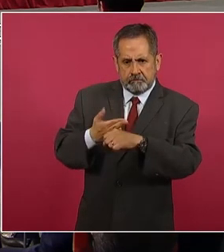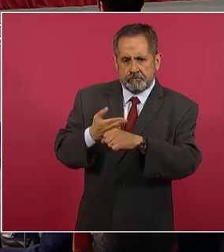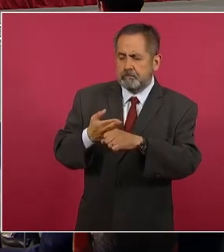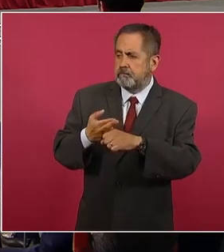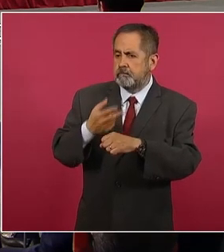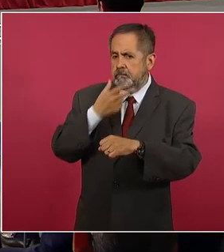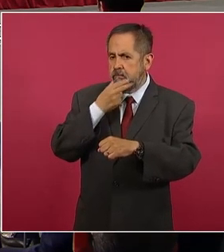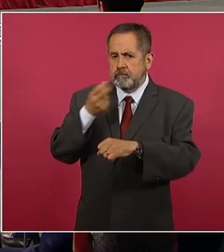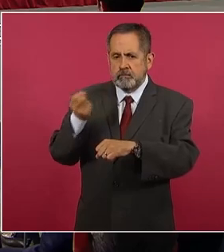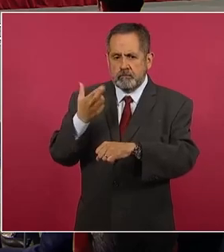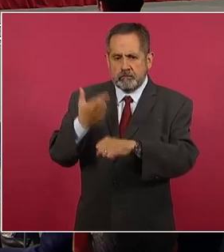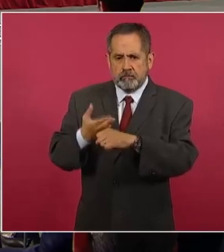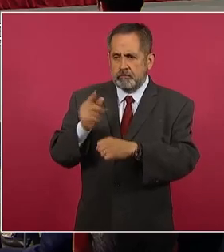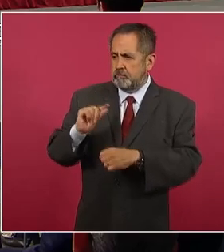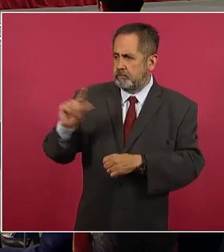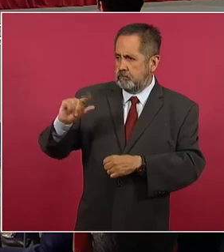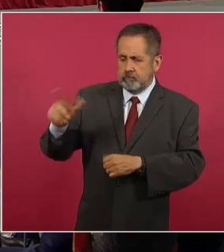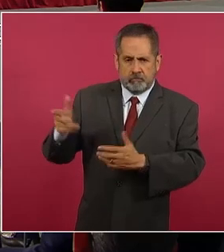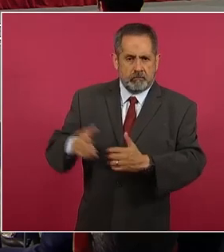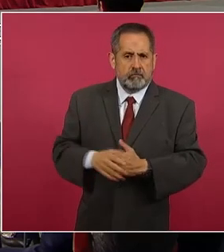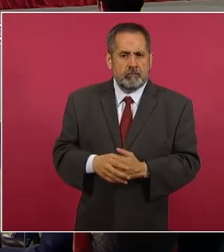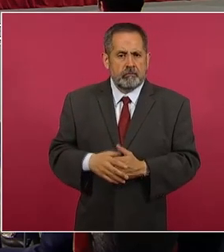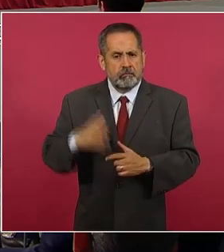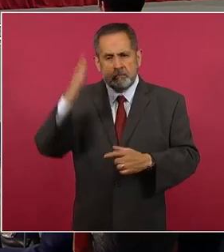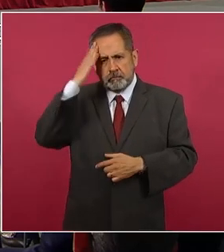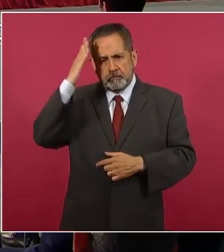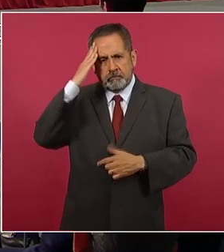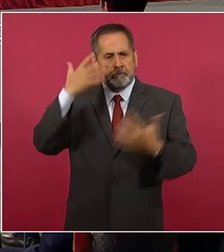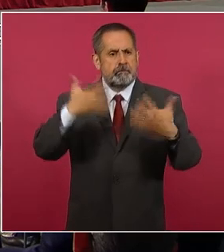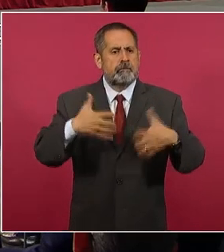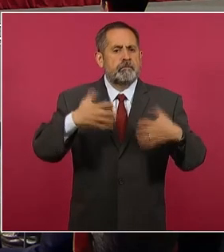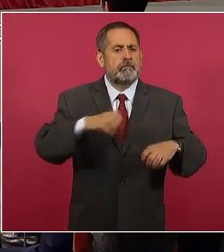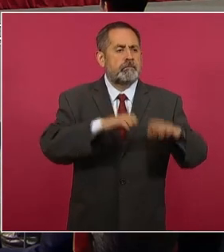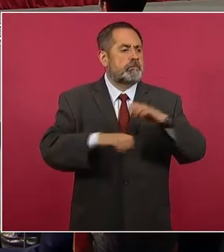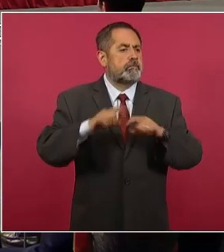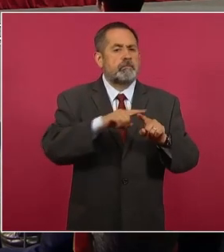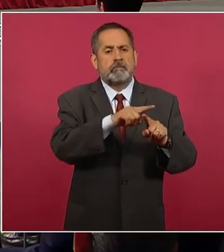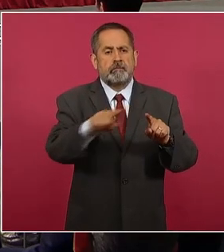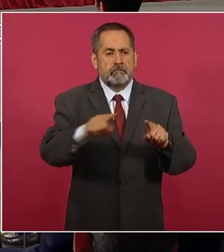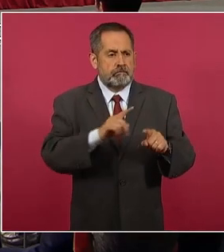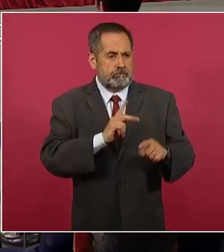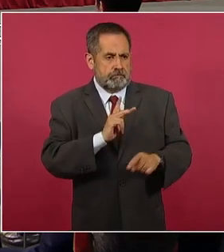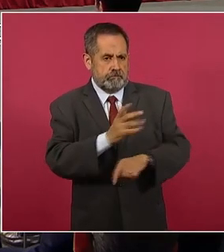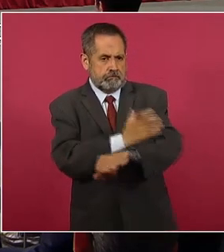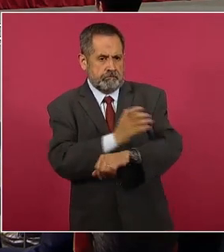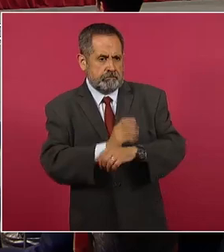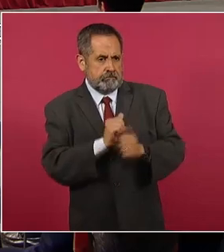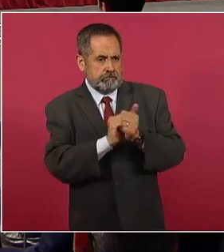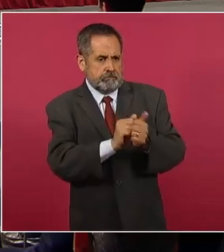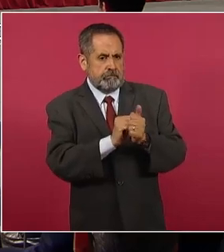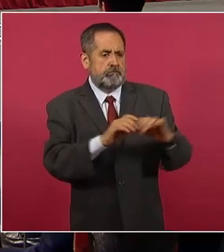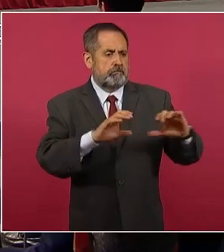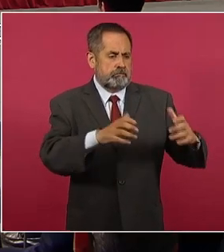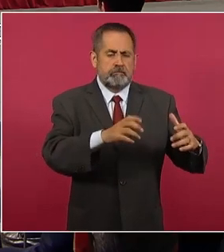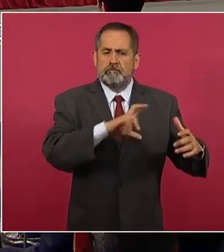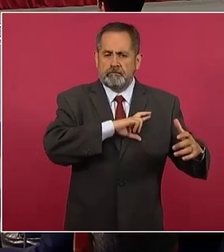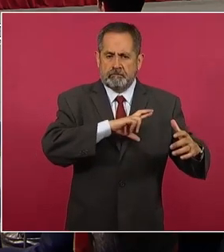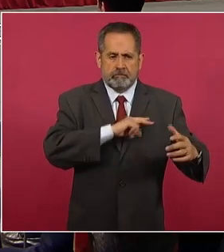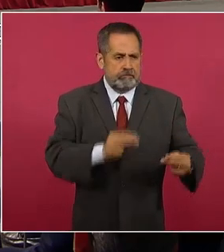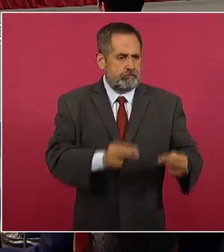Estado y funcionarios, dirigentes de organismos empresariales, colegas de empresas y cámaras del sector privado,